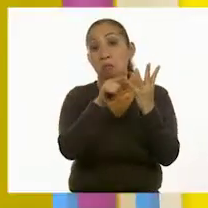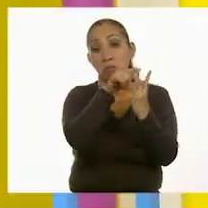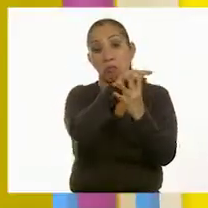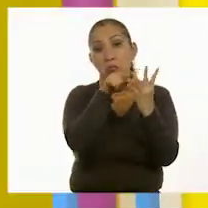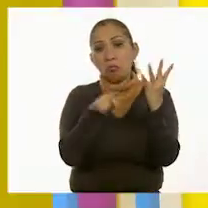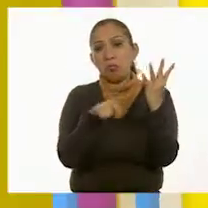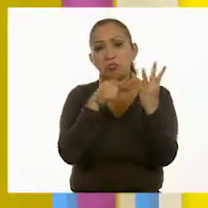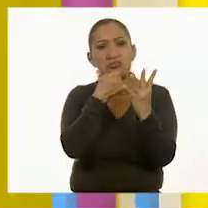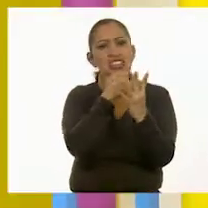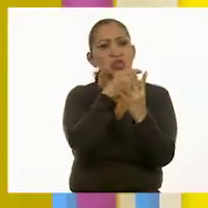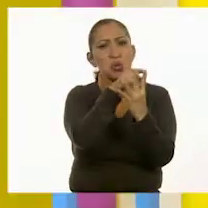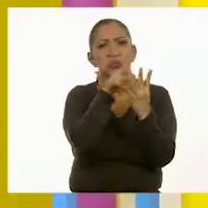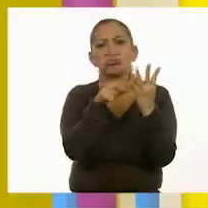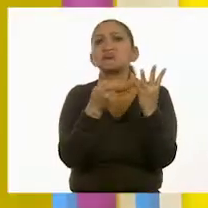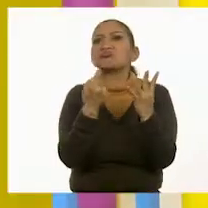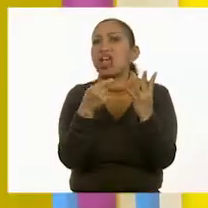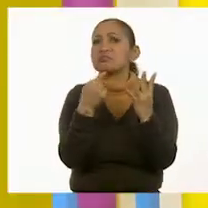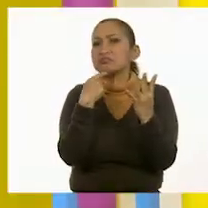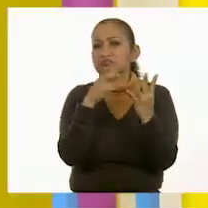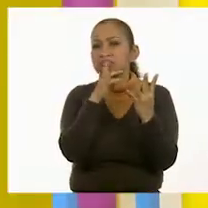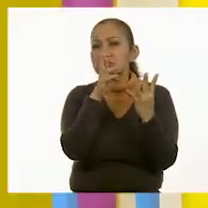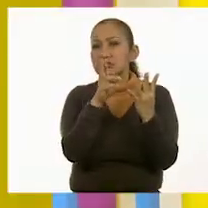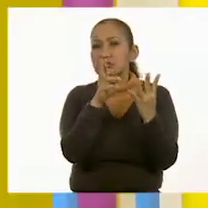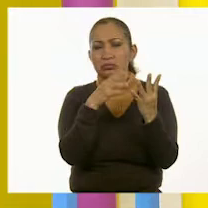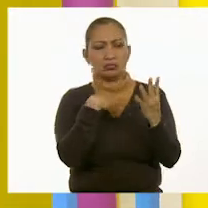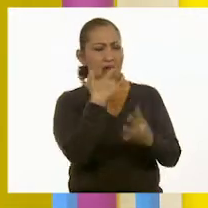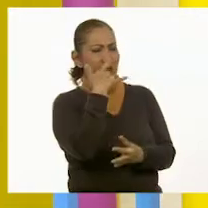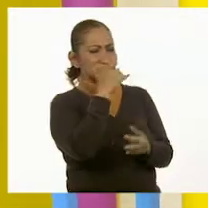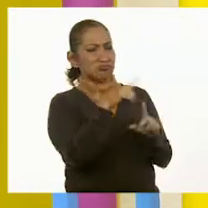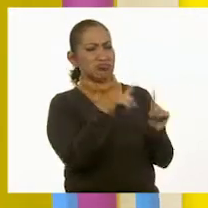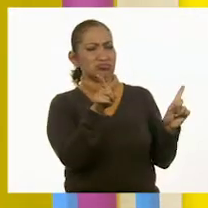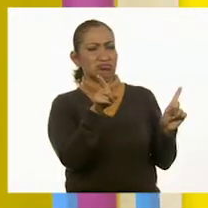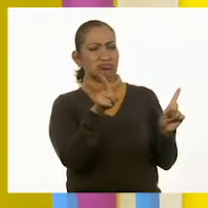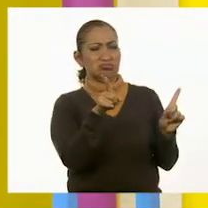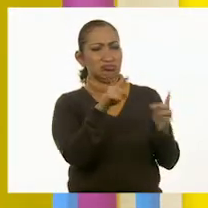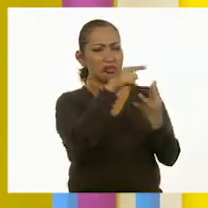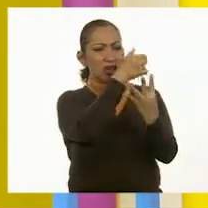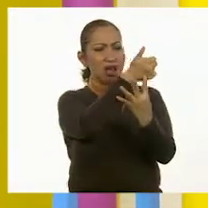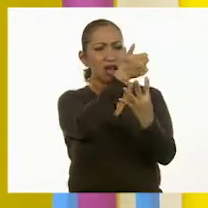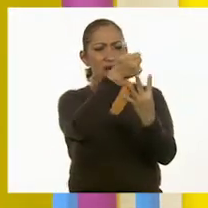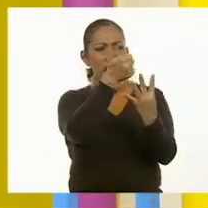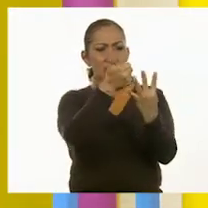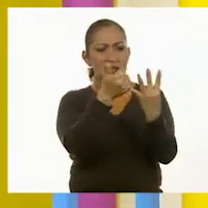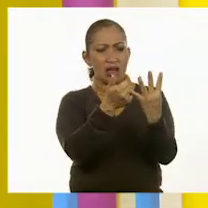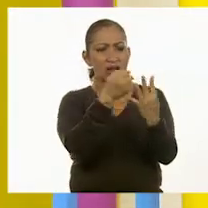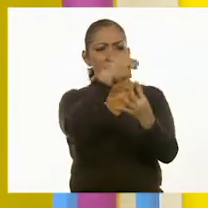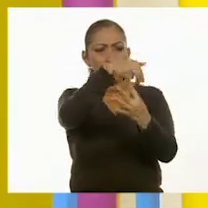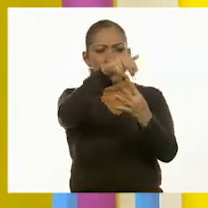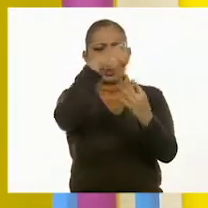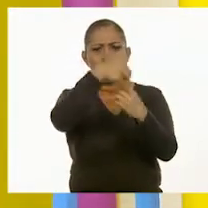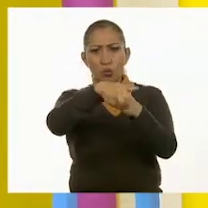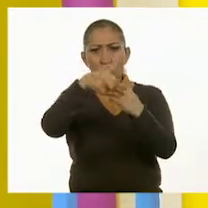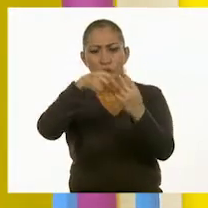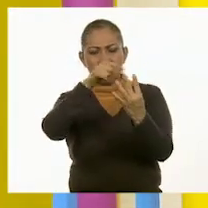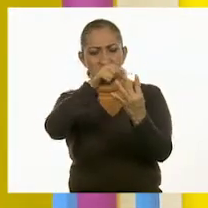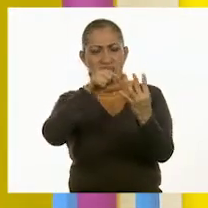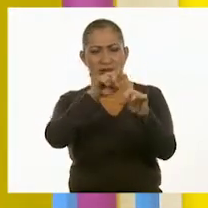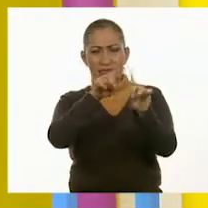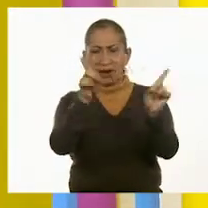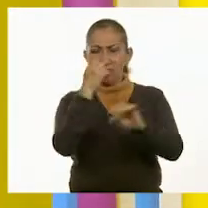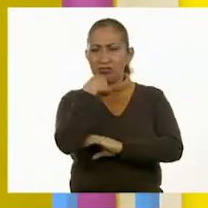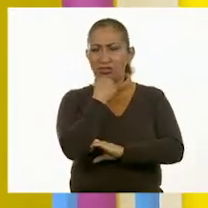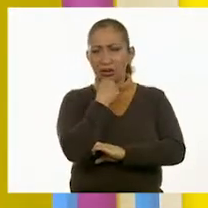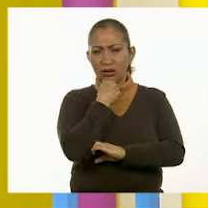Y Luis 15. A ver, ver, a ver. Aquí hay algo diferente. Cada una de las cifras es distinta.